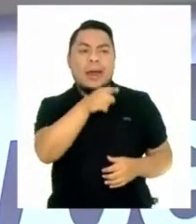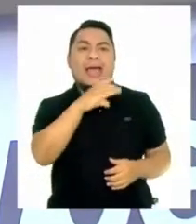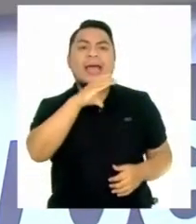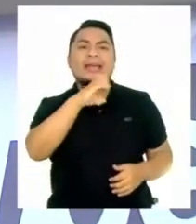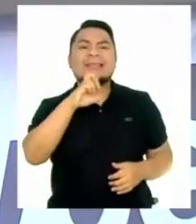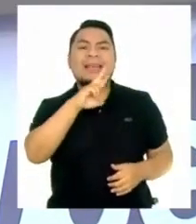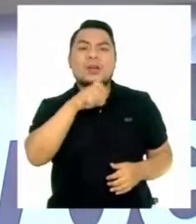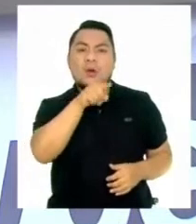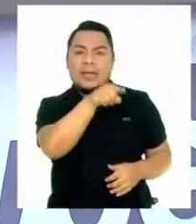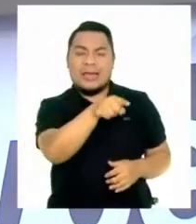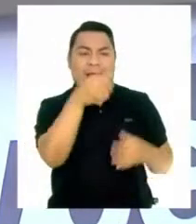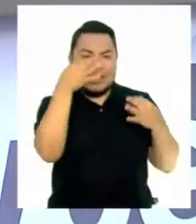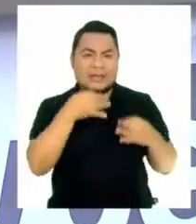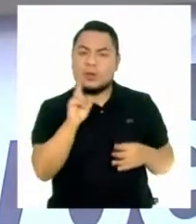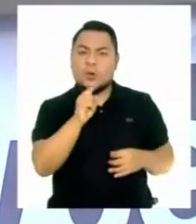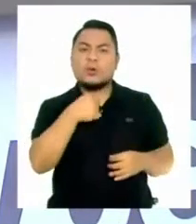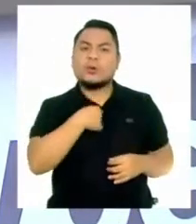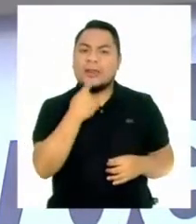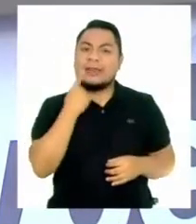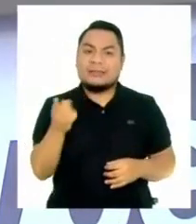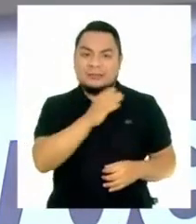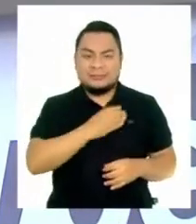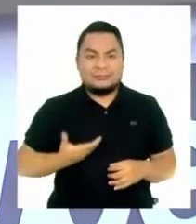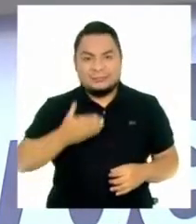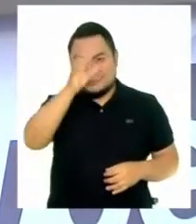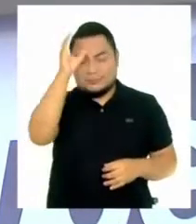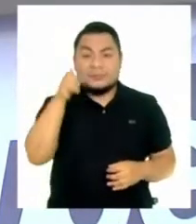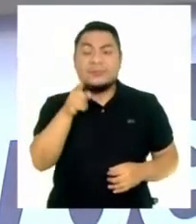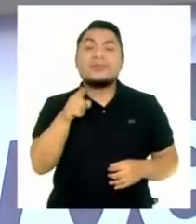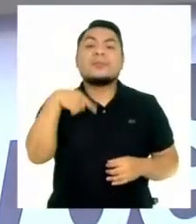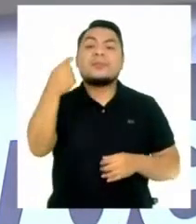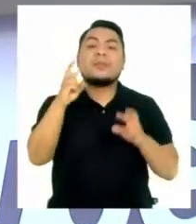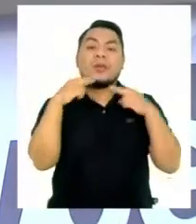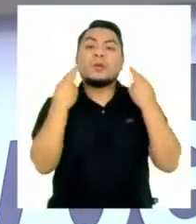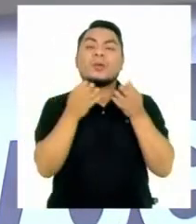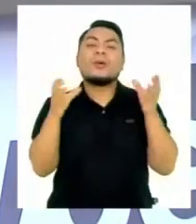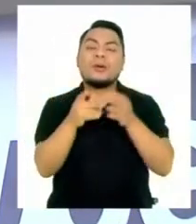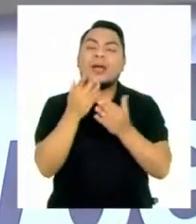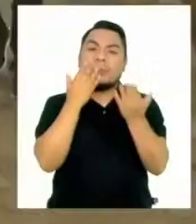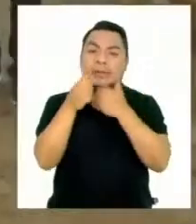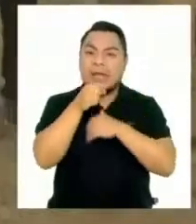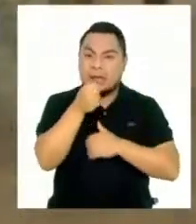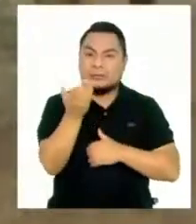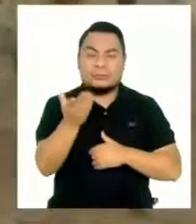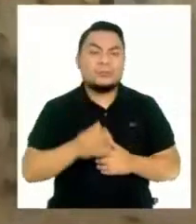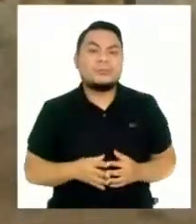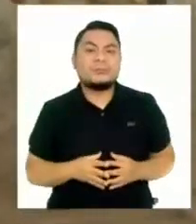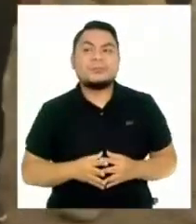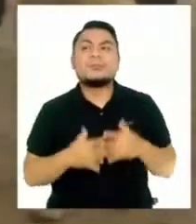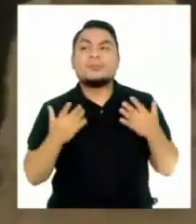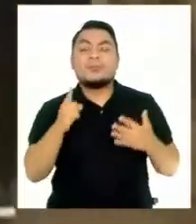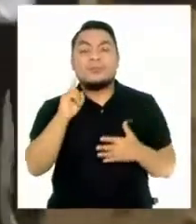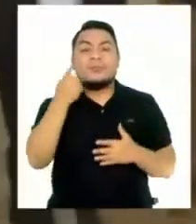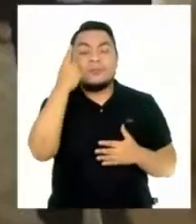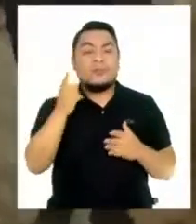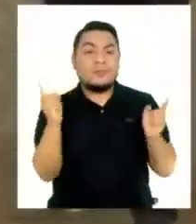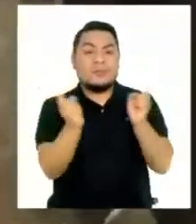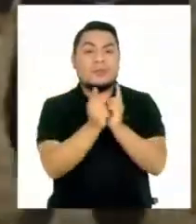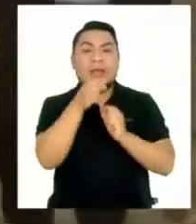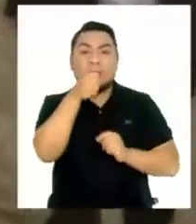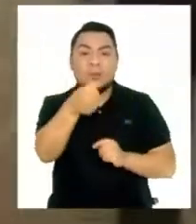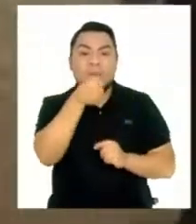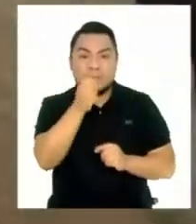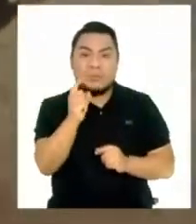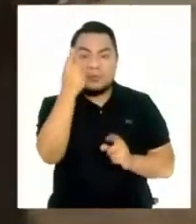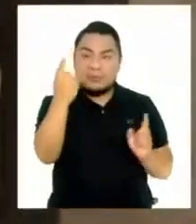Vladimir Cerro. Estas declaraciones las hizo en su visita al proyecto Ciudad Vicente. En uno de sus primeros encuentros